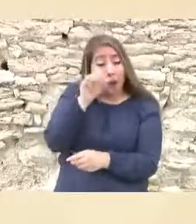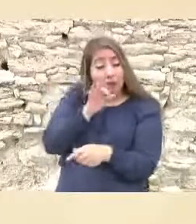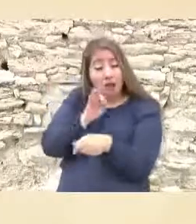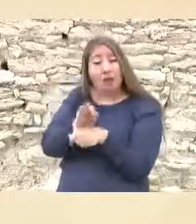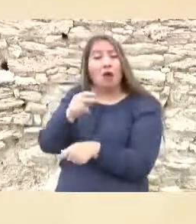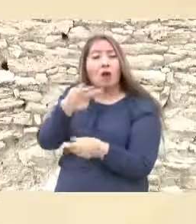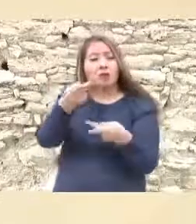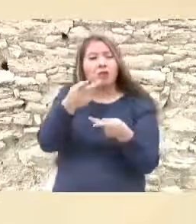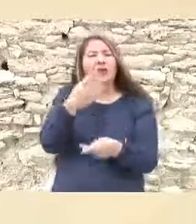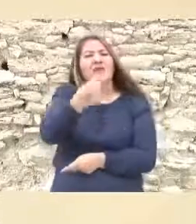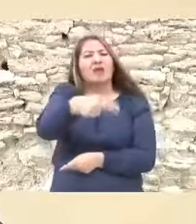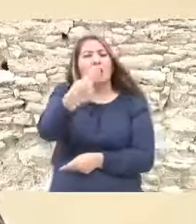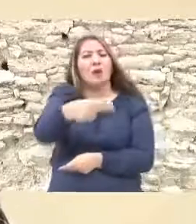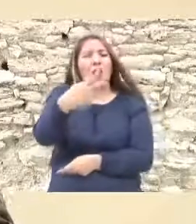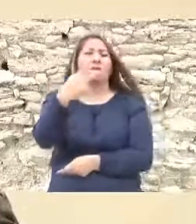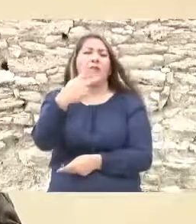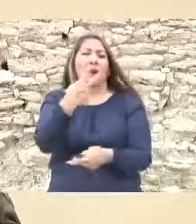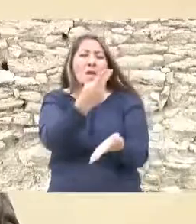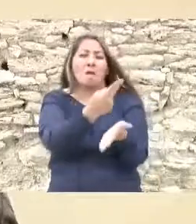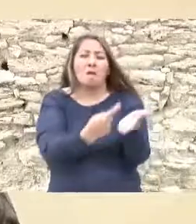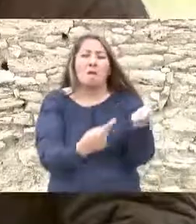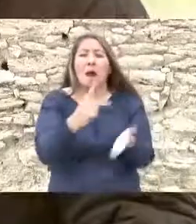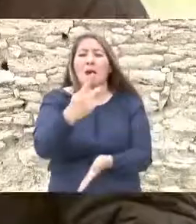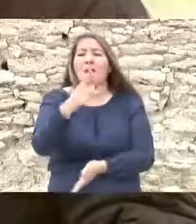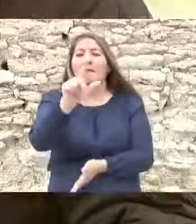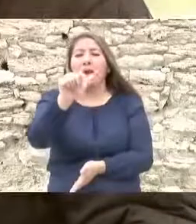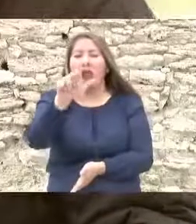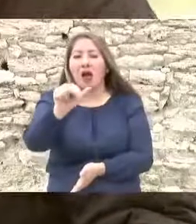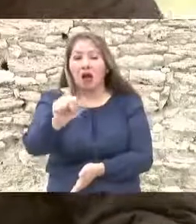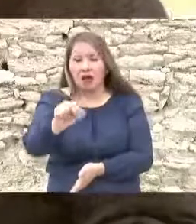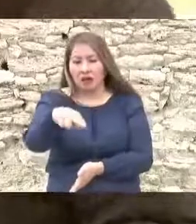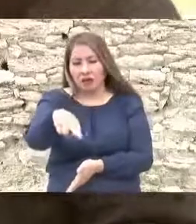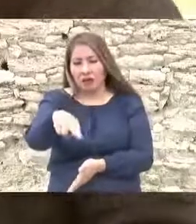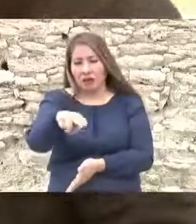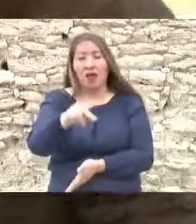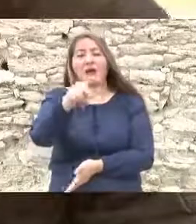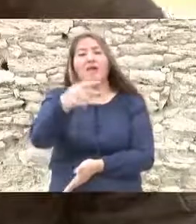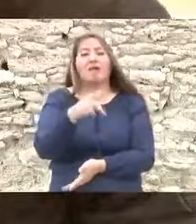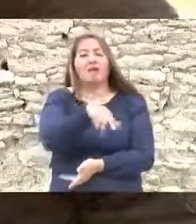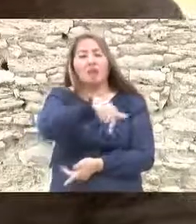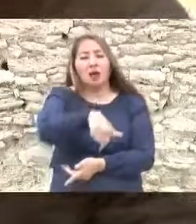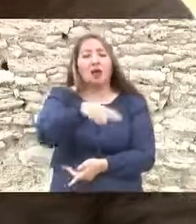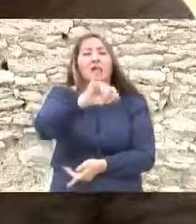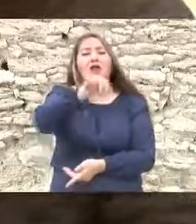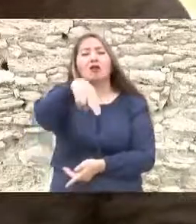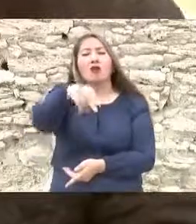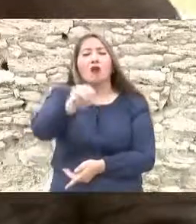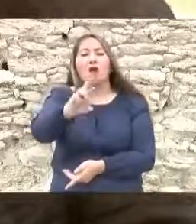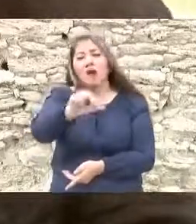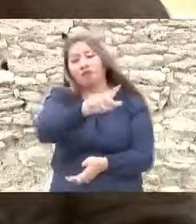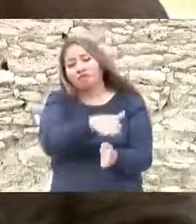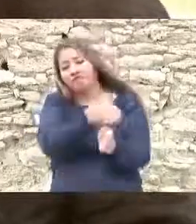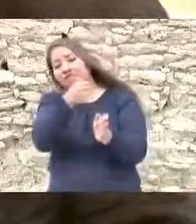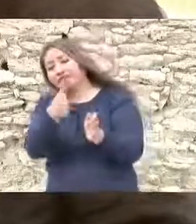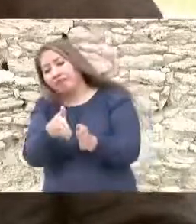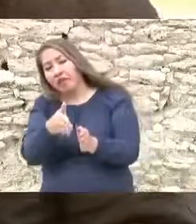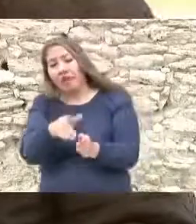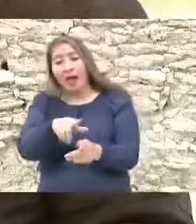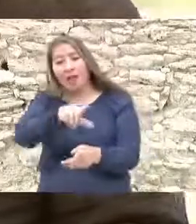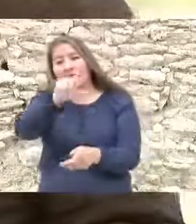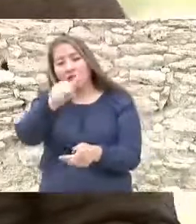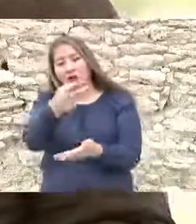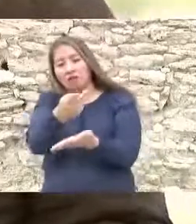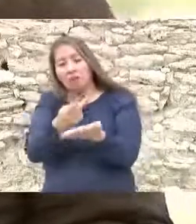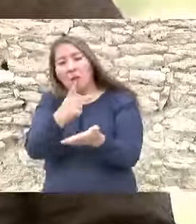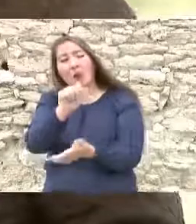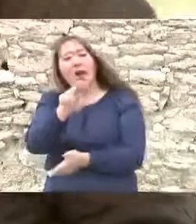y posteriormente a Lerdo con el plan de Tuxtepec con la bandera fíjense lo que